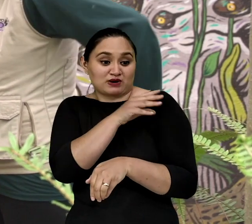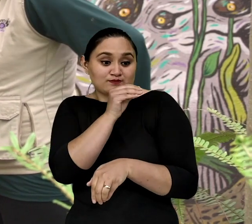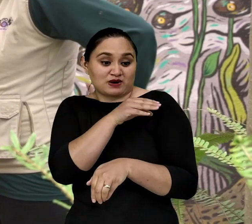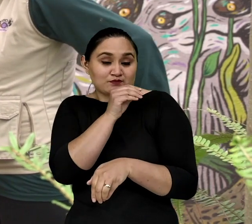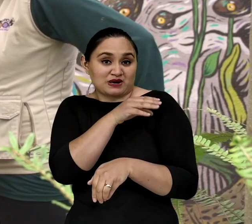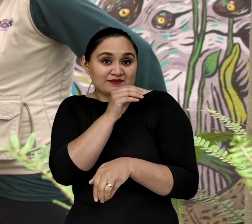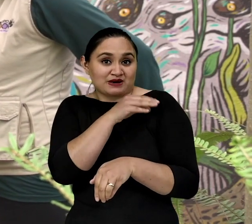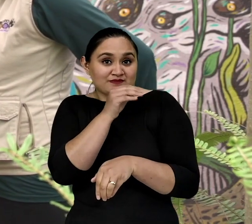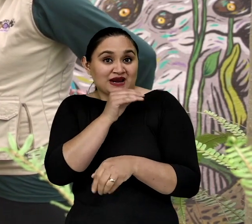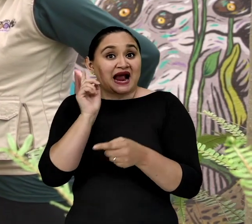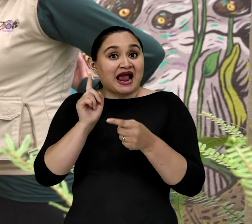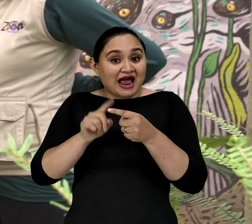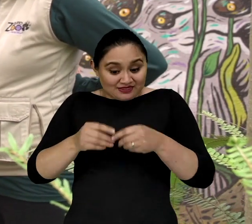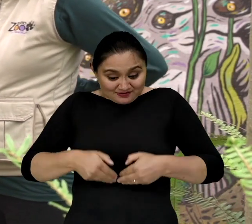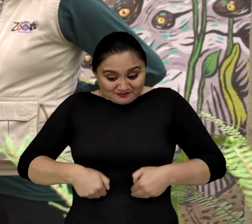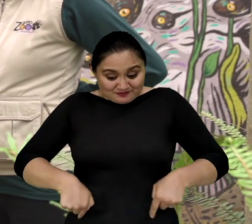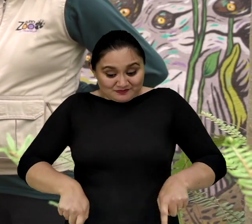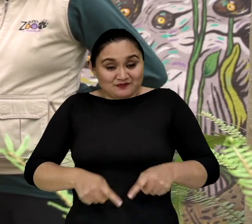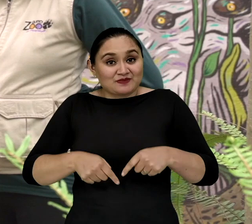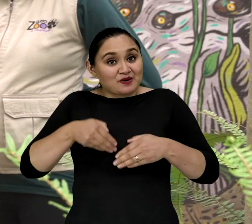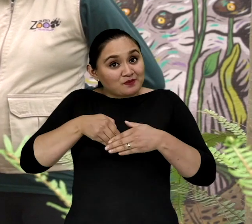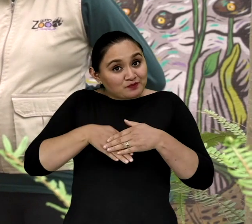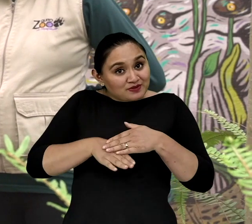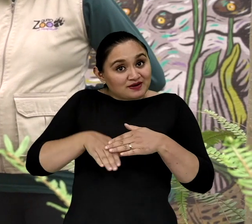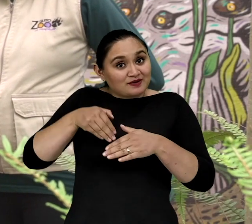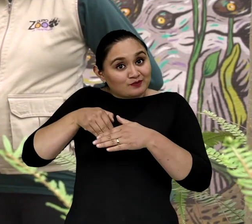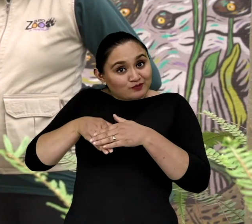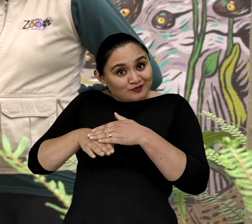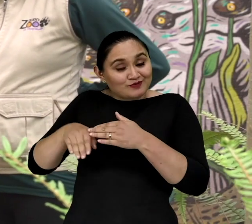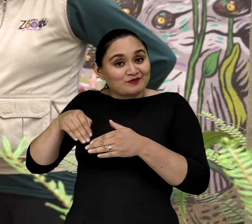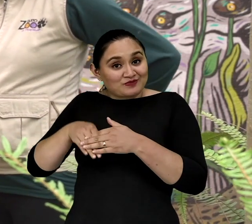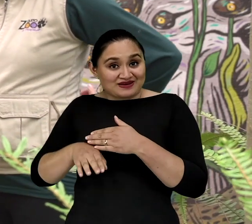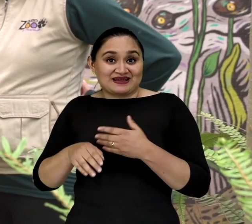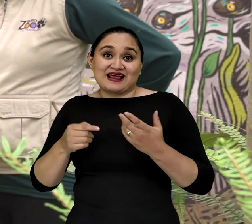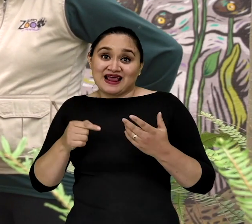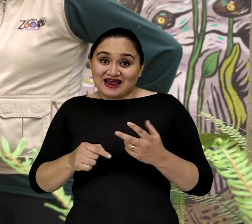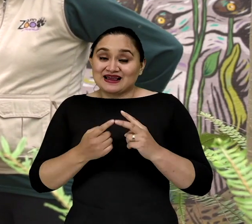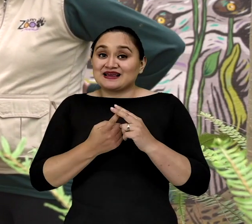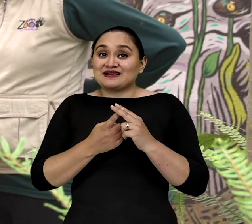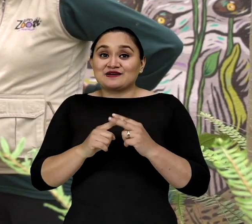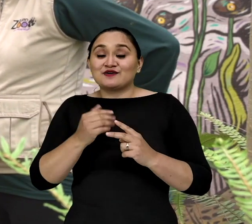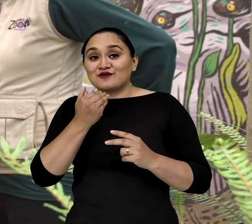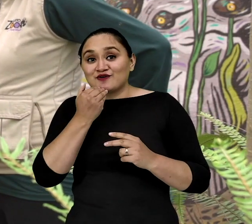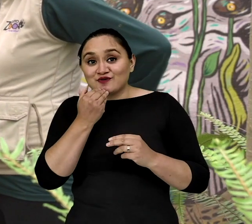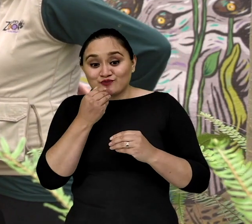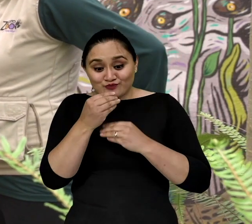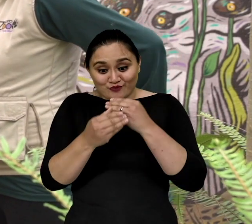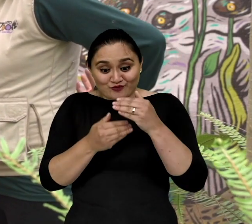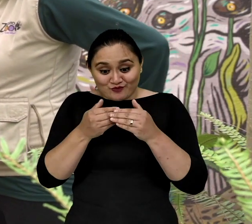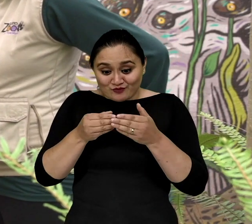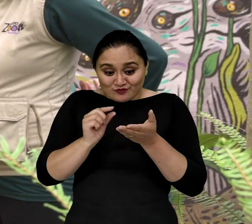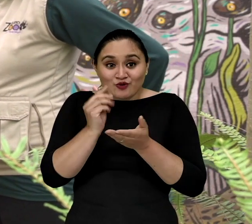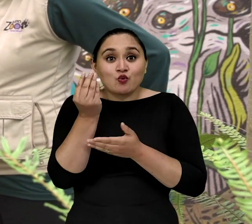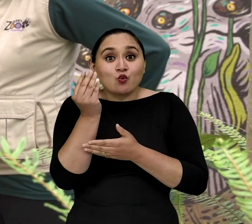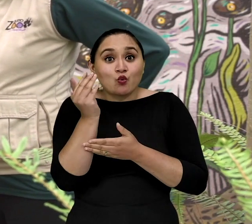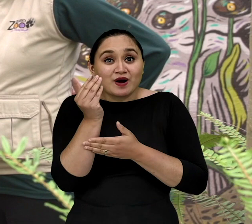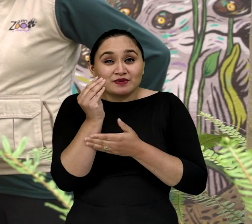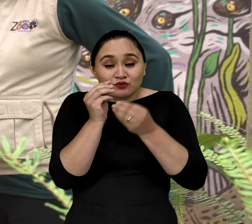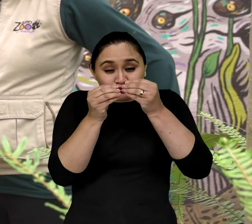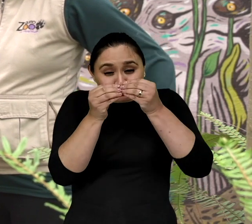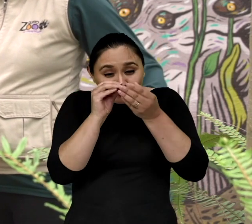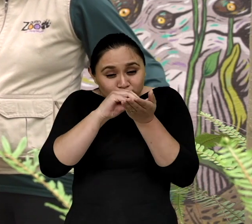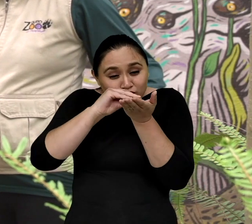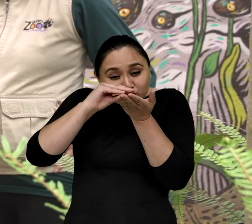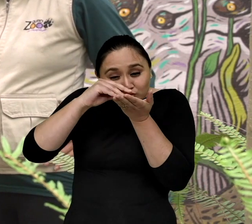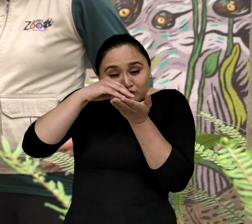los va empujando hasta meterlos dentro del marsupio de la rana hembra ¡Wow! Y ahí empiezan a crecer los huevitos